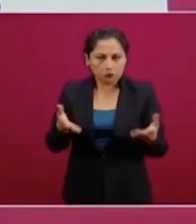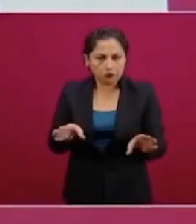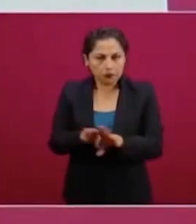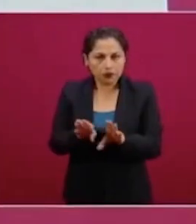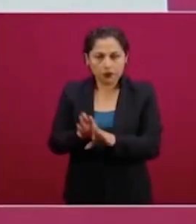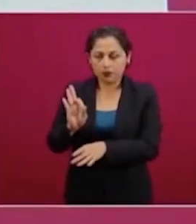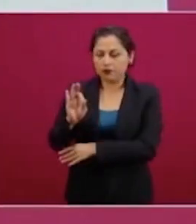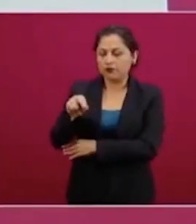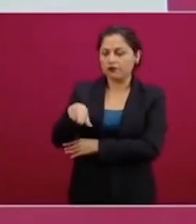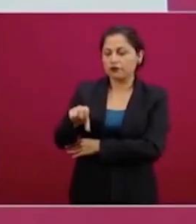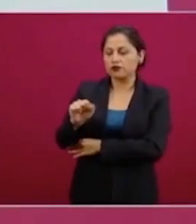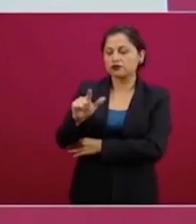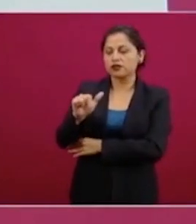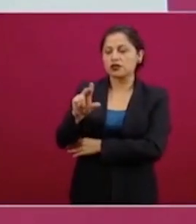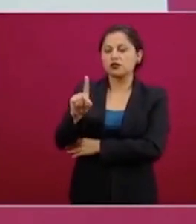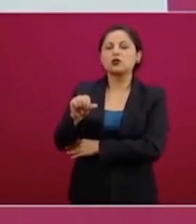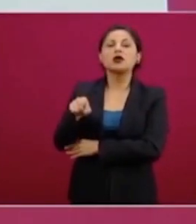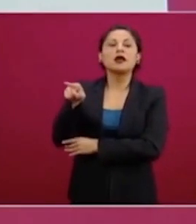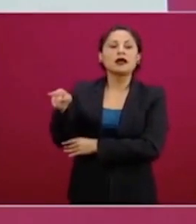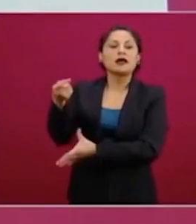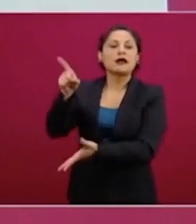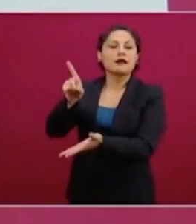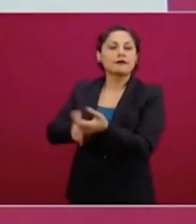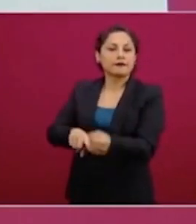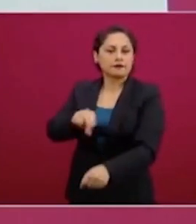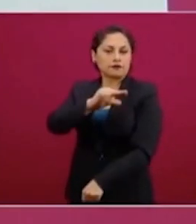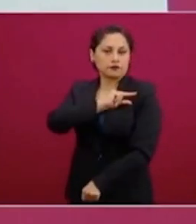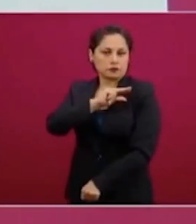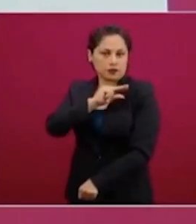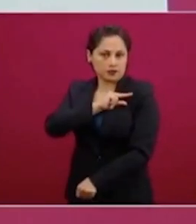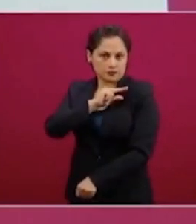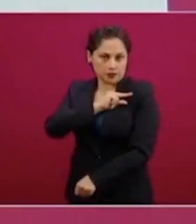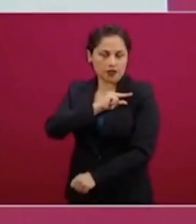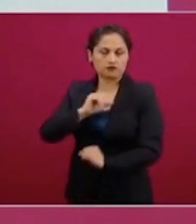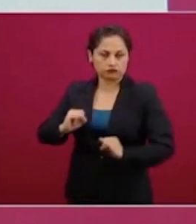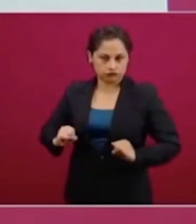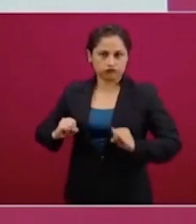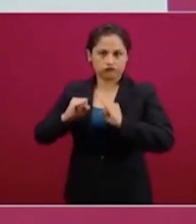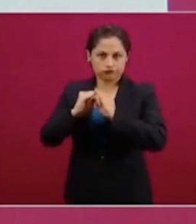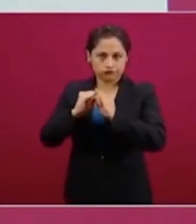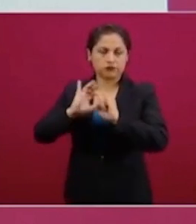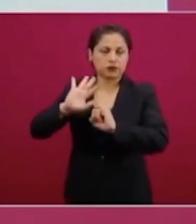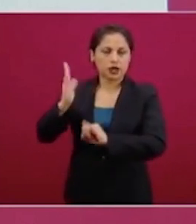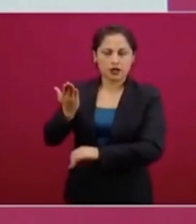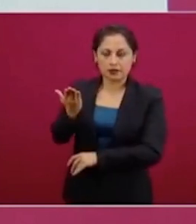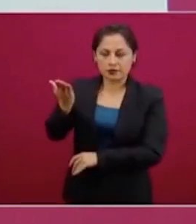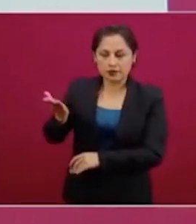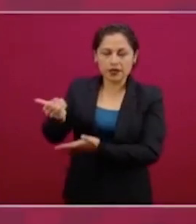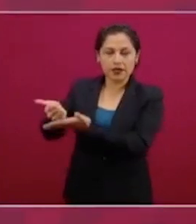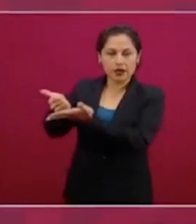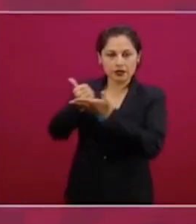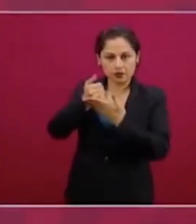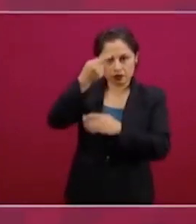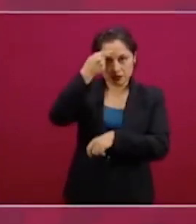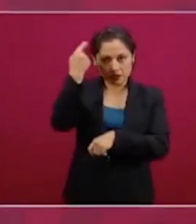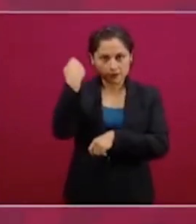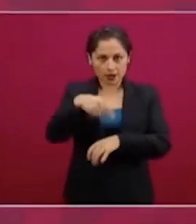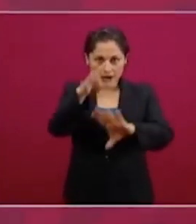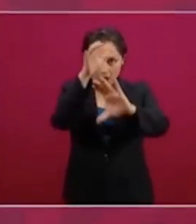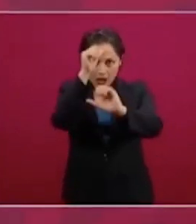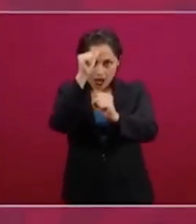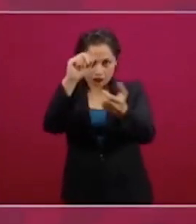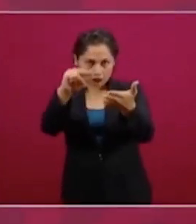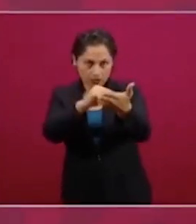institución del sector privado, que nos ayude para organizar de la mejor manera este convenio, que en